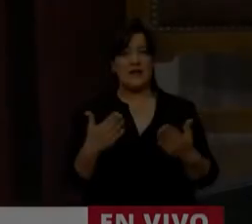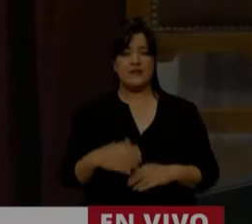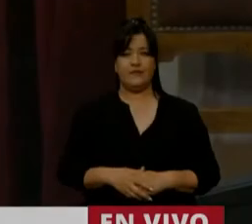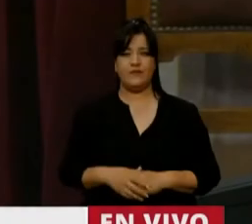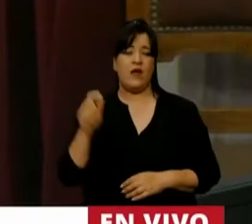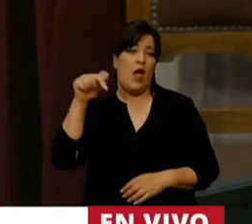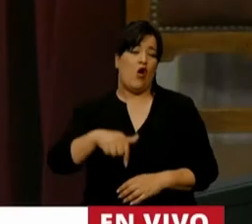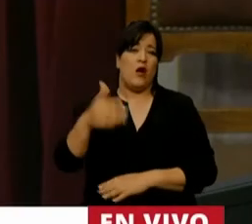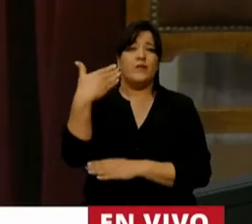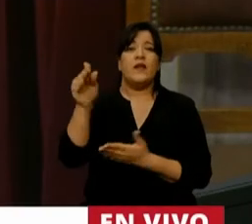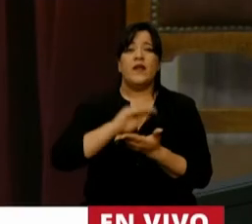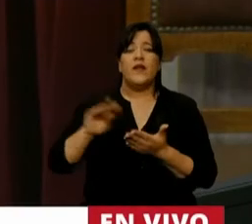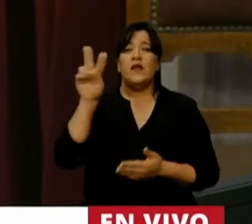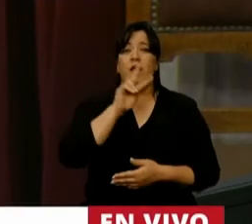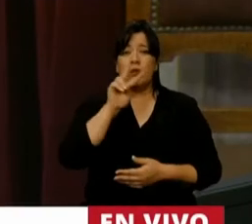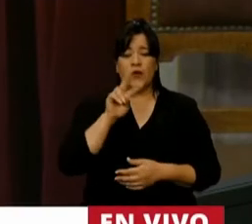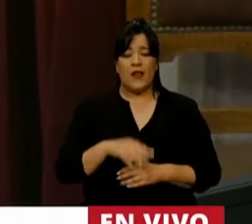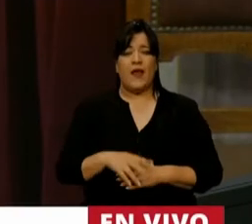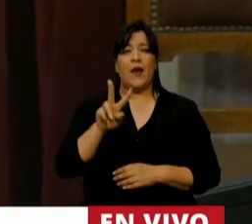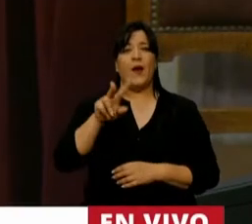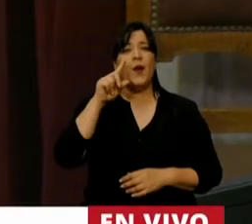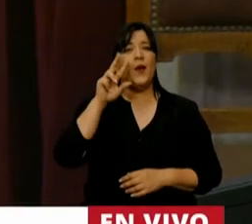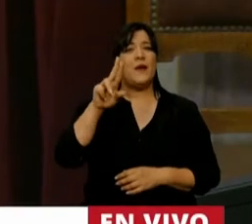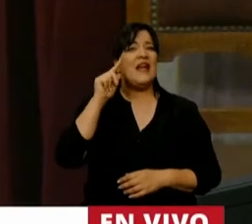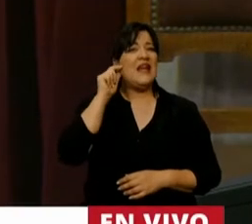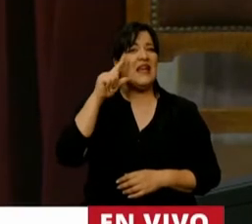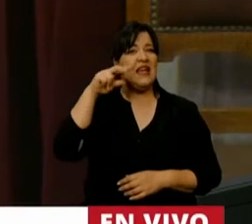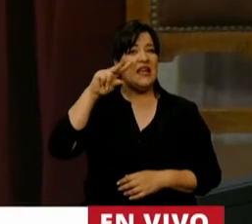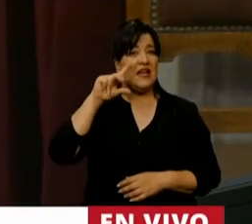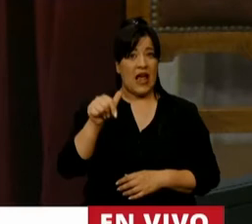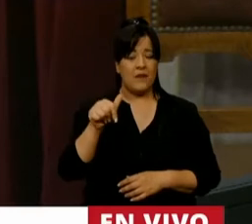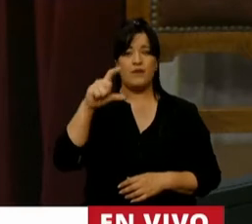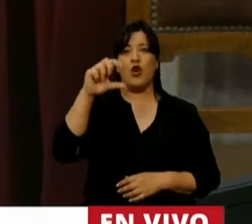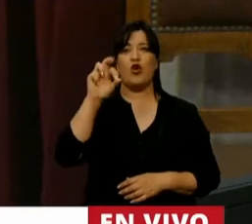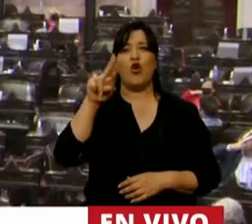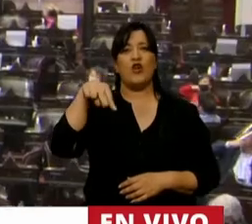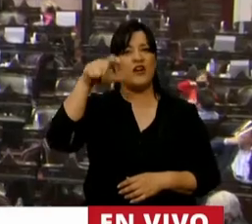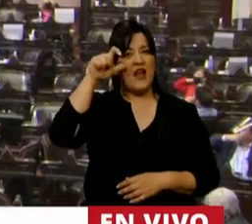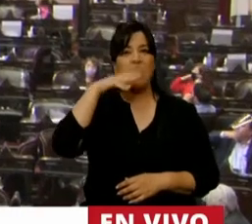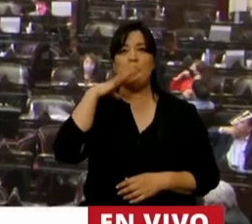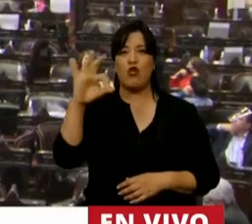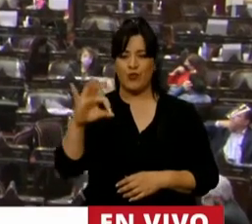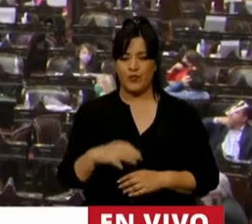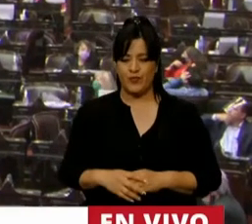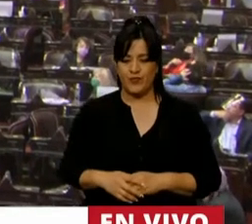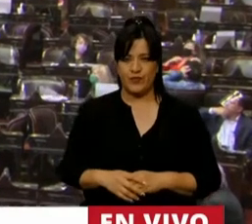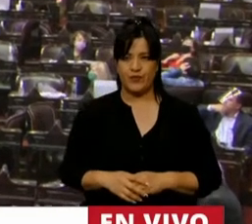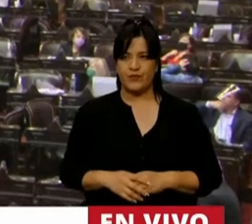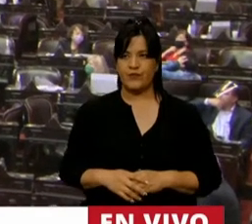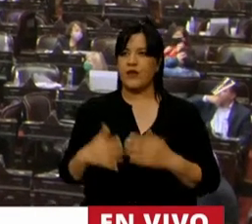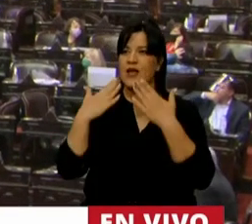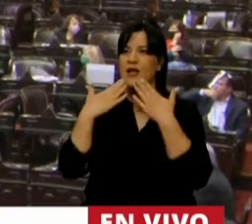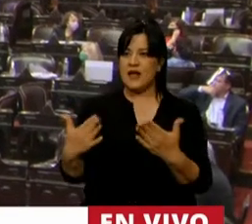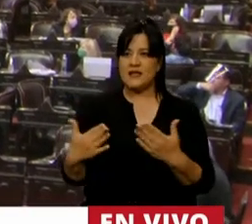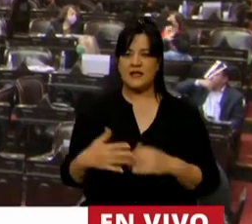En uso de la palabra la diputada Virginia Cornejo. Diputado Torrelo. Gracias, gracias